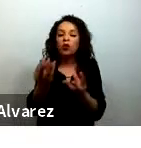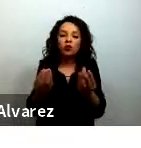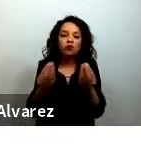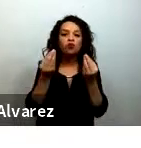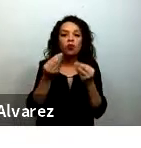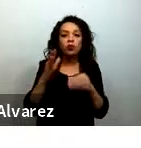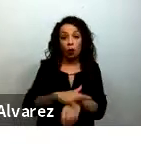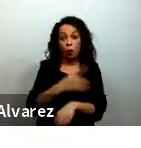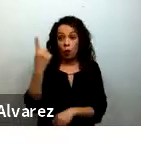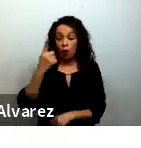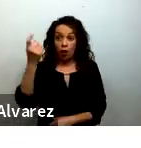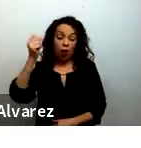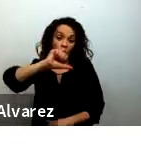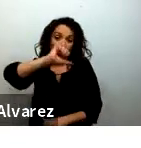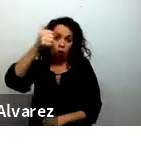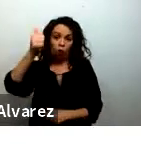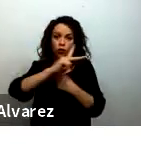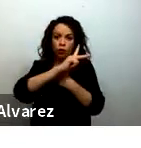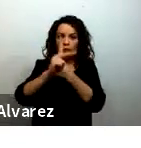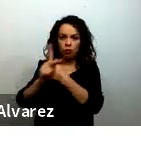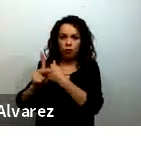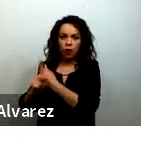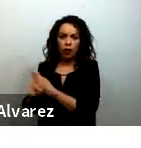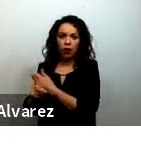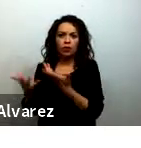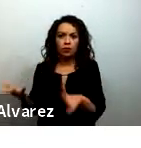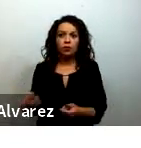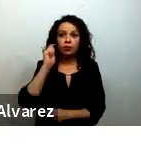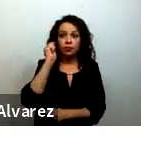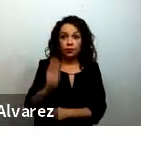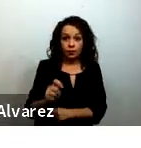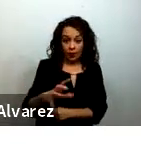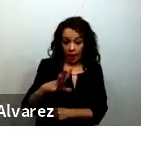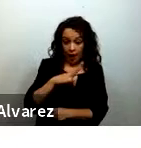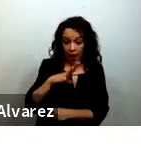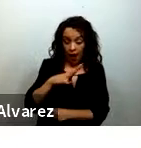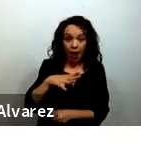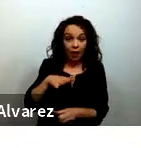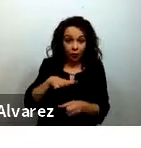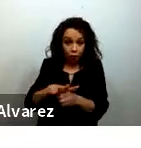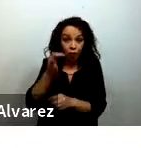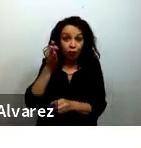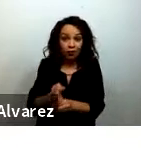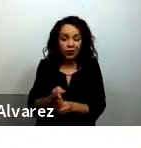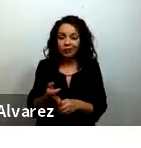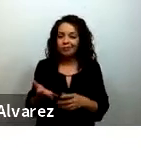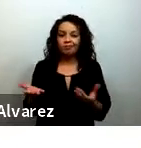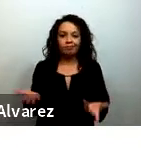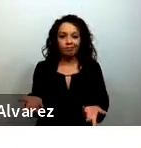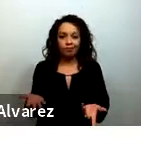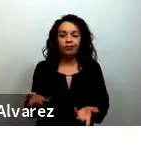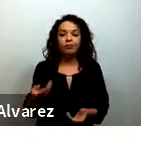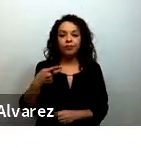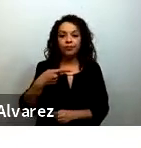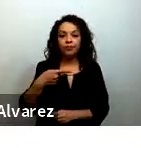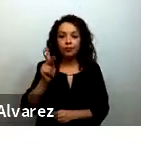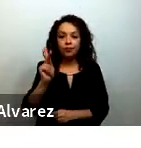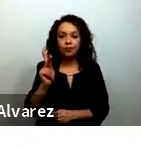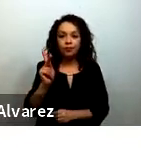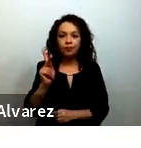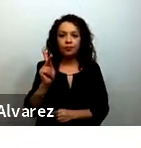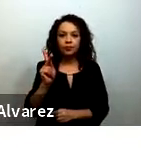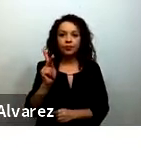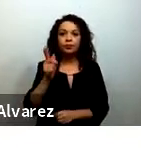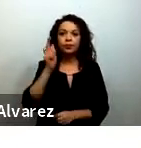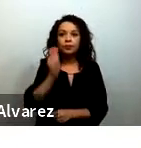no daban abasto con los recursos que habían, pero con la oportunidad